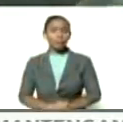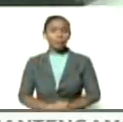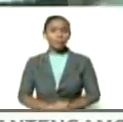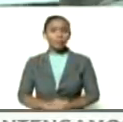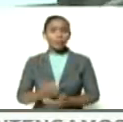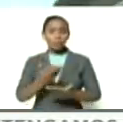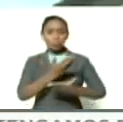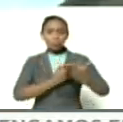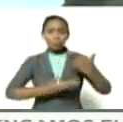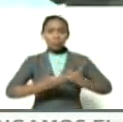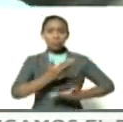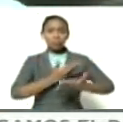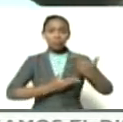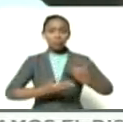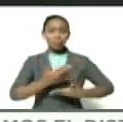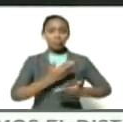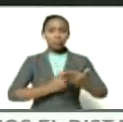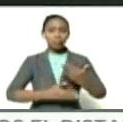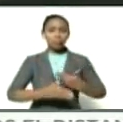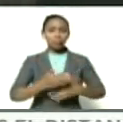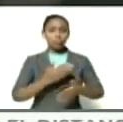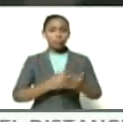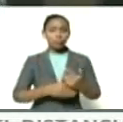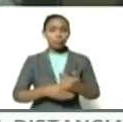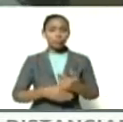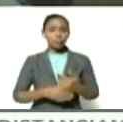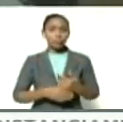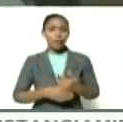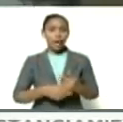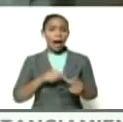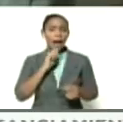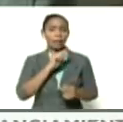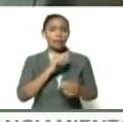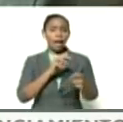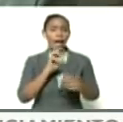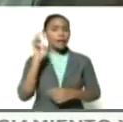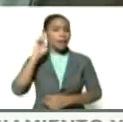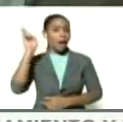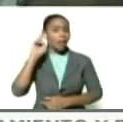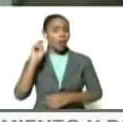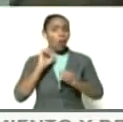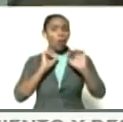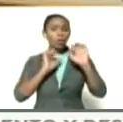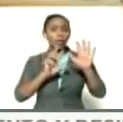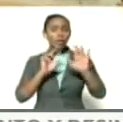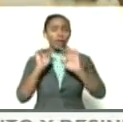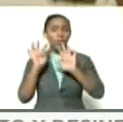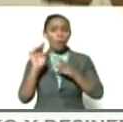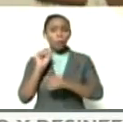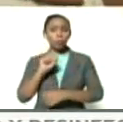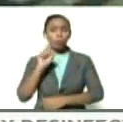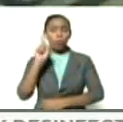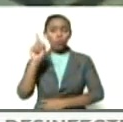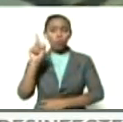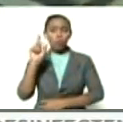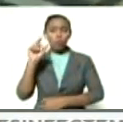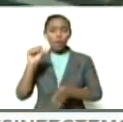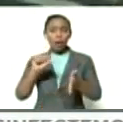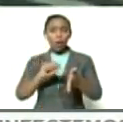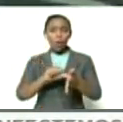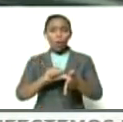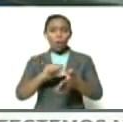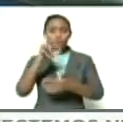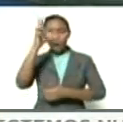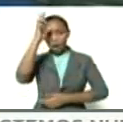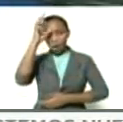intercambiando allí en esta radio 89.1 de coro así tenemos